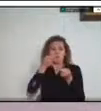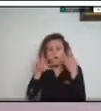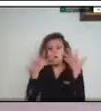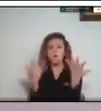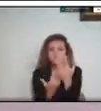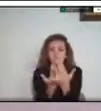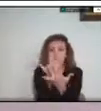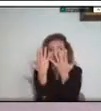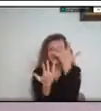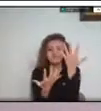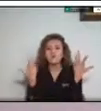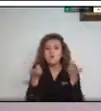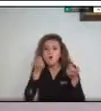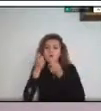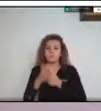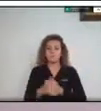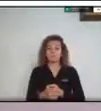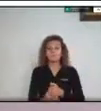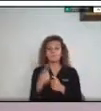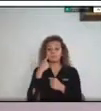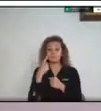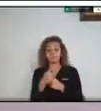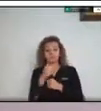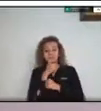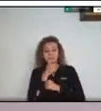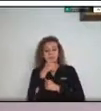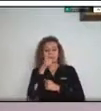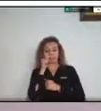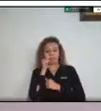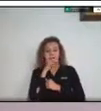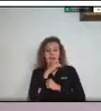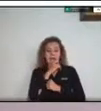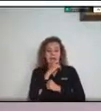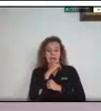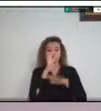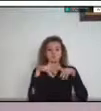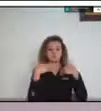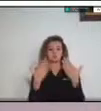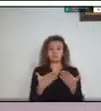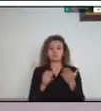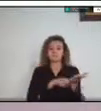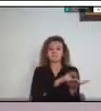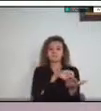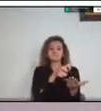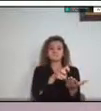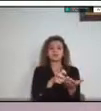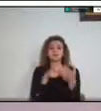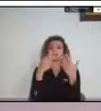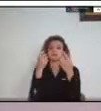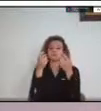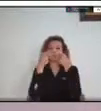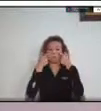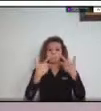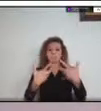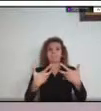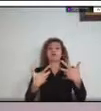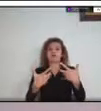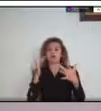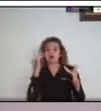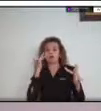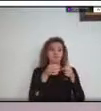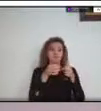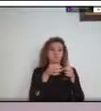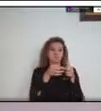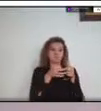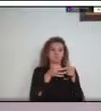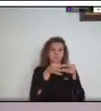miércoles, son otro fenómeno de grandes dimensiones asociado a las fuentes pendientes del Piedemonte, al tipo de roca